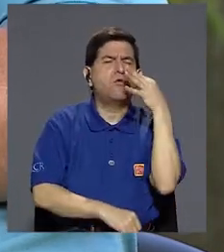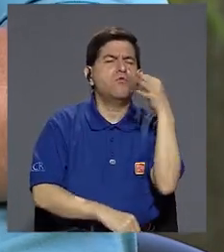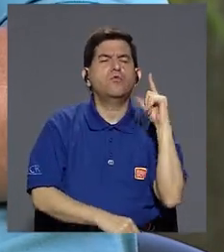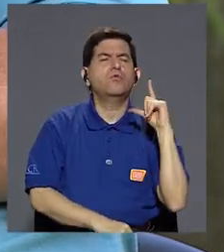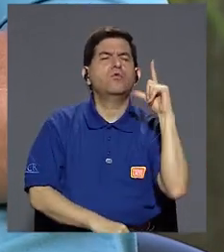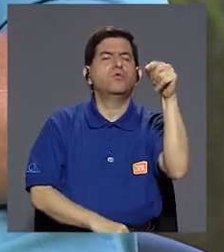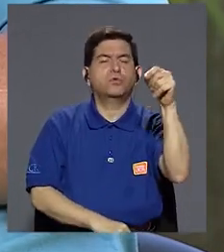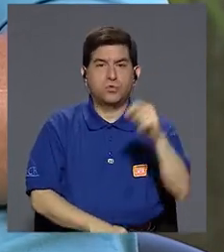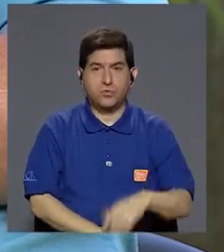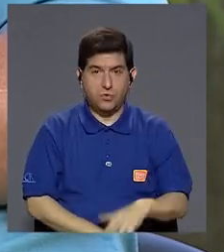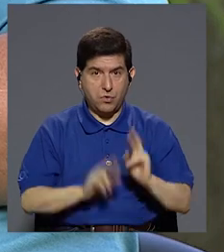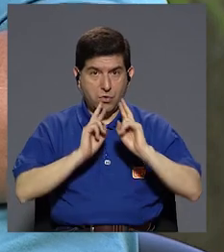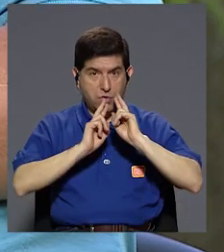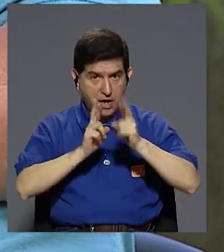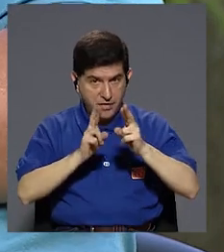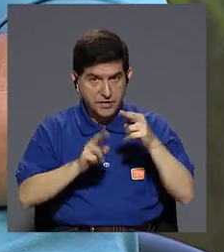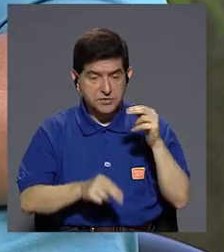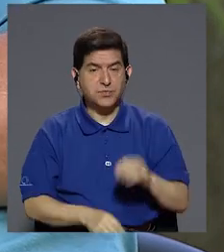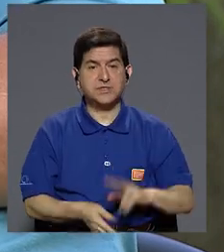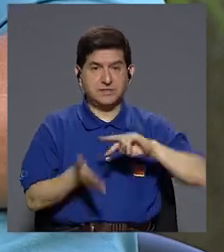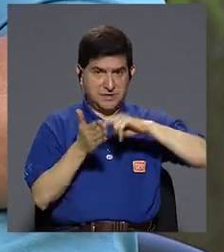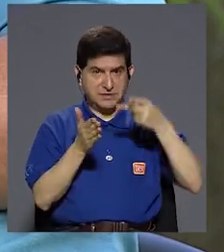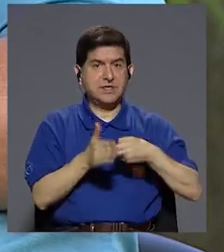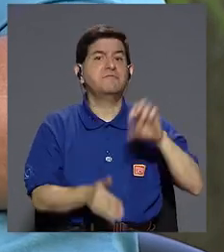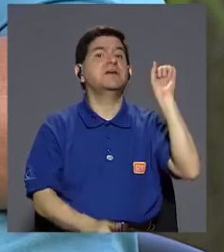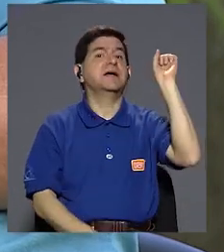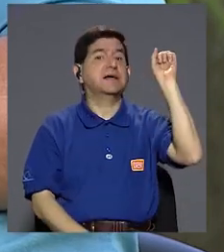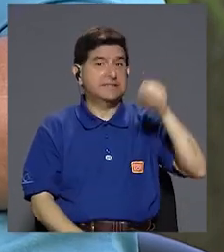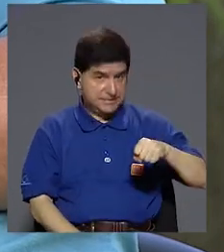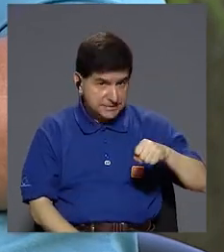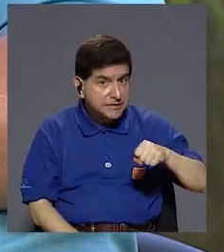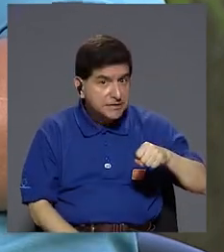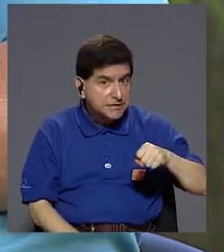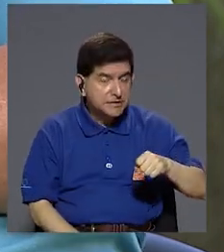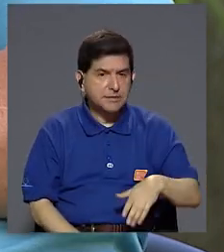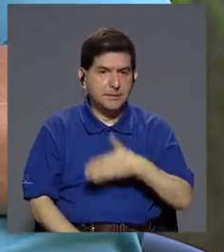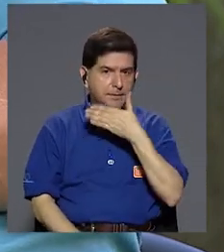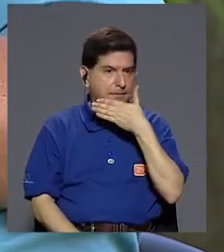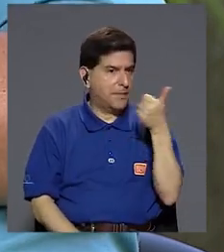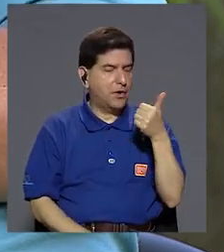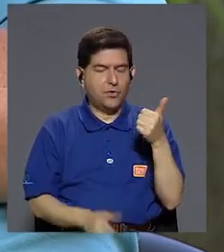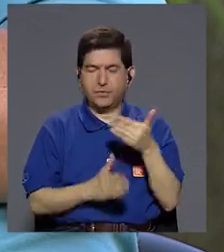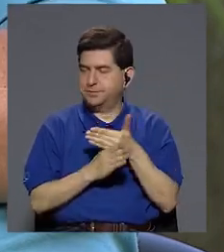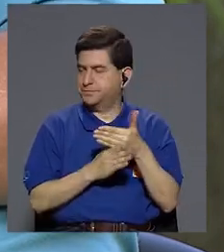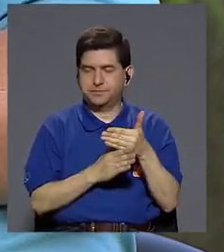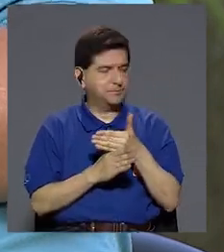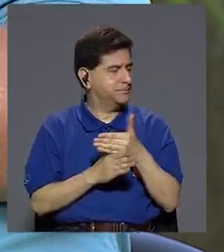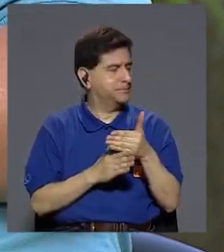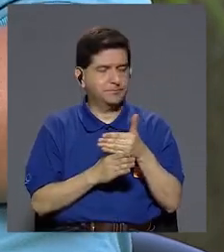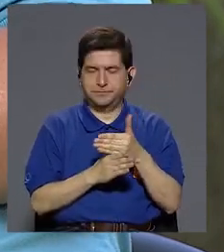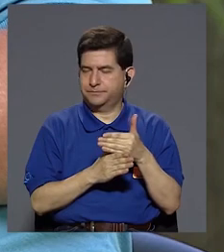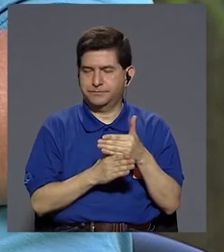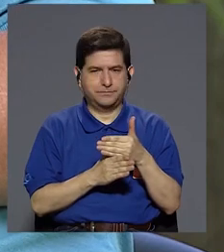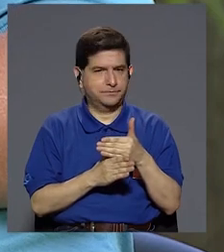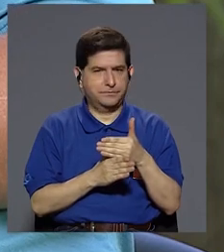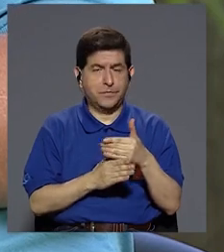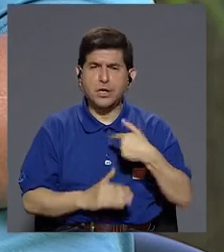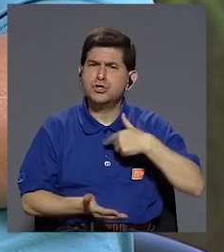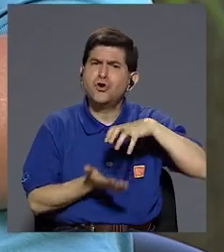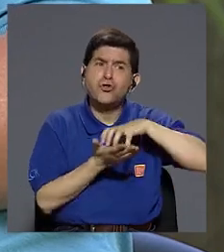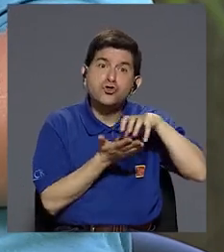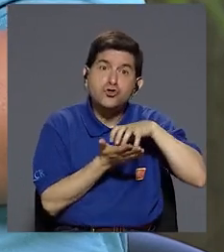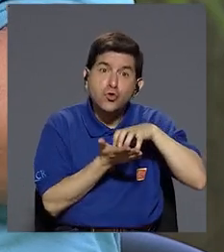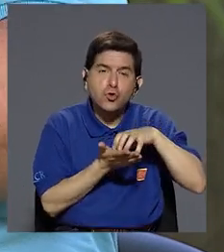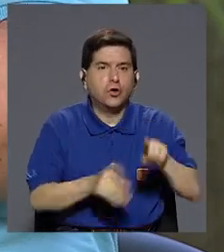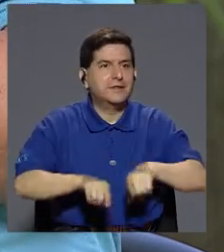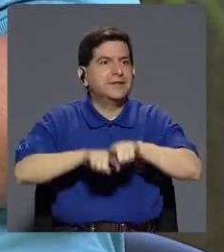Y si la respuesta es, obviamente sí, pues lo ideal es no compartir. Y si dudo,